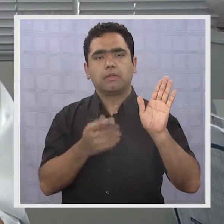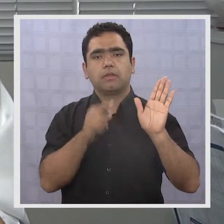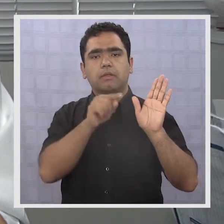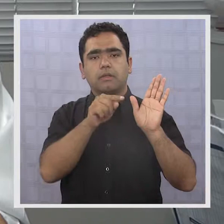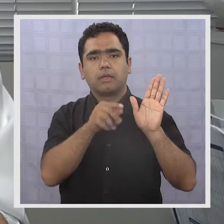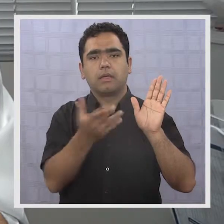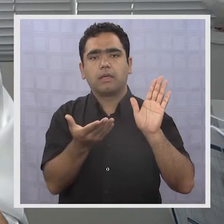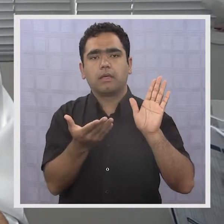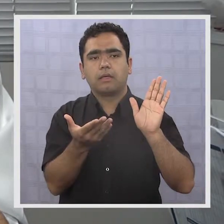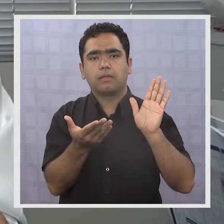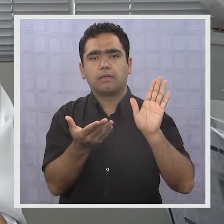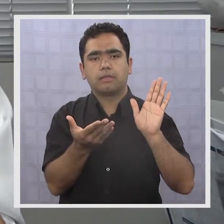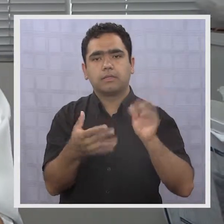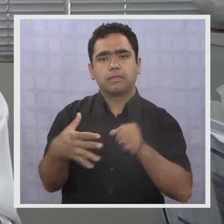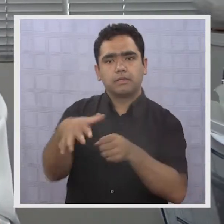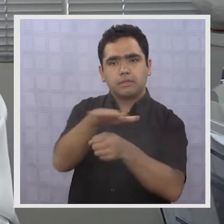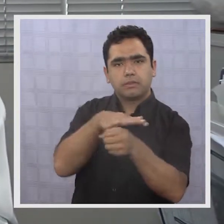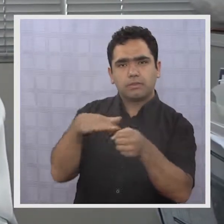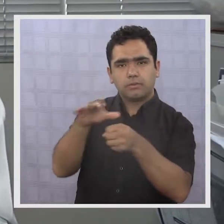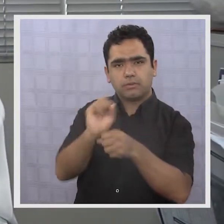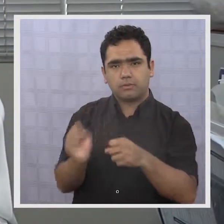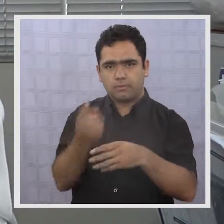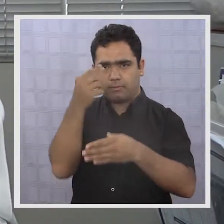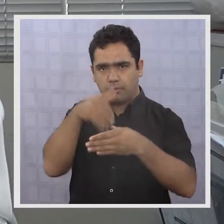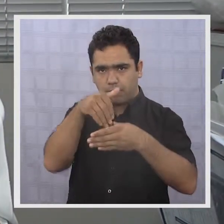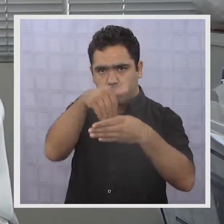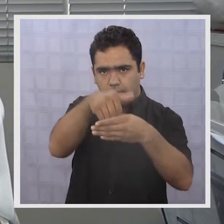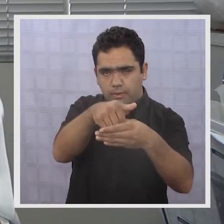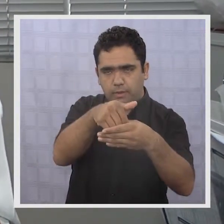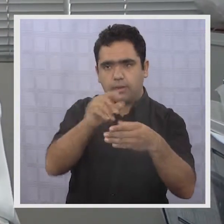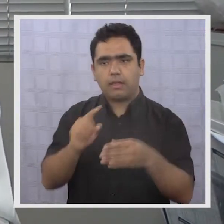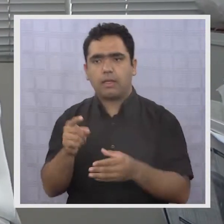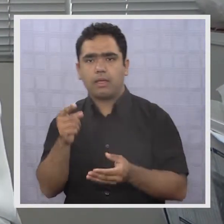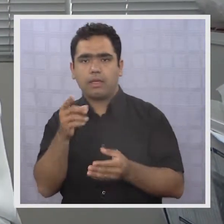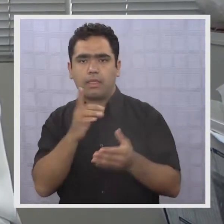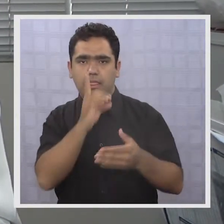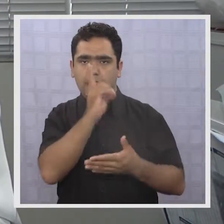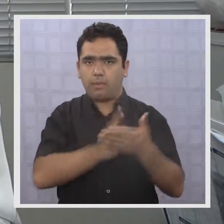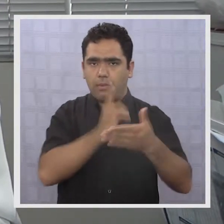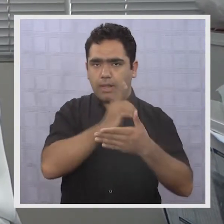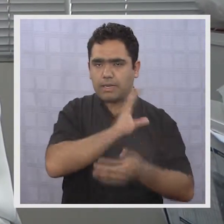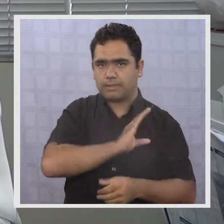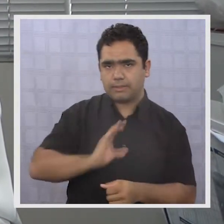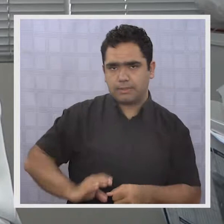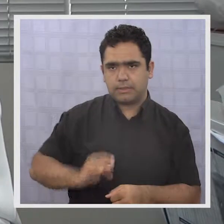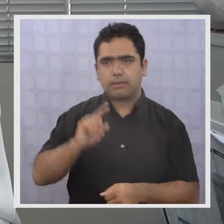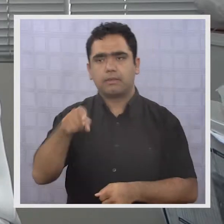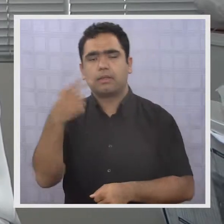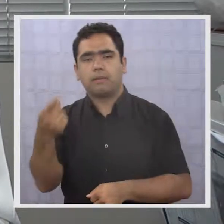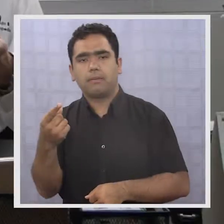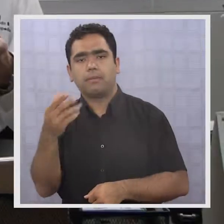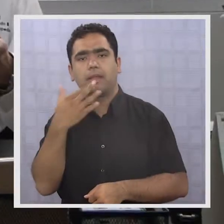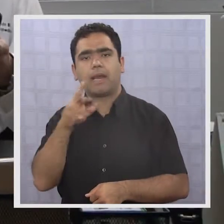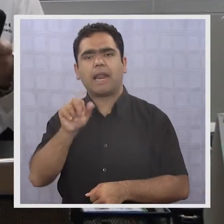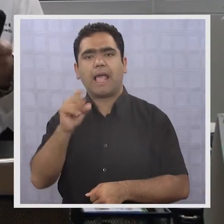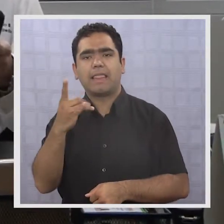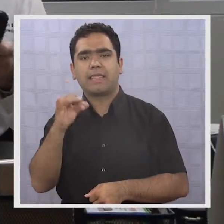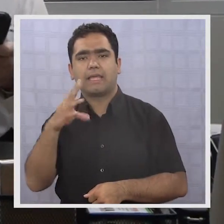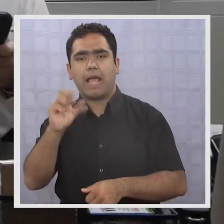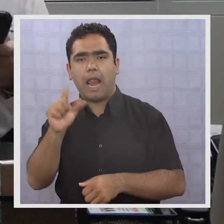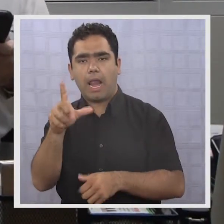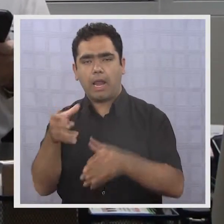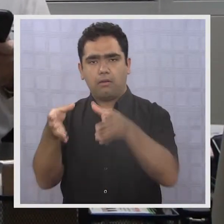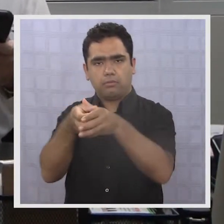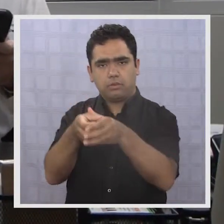de una primaria entre la democracia cristiana y los radicales, él no iba a intervenir como intervino la interna de la